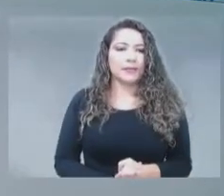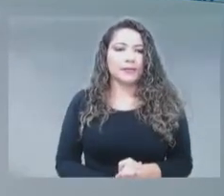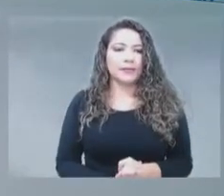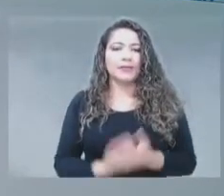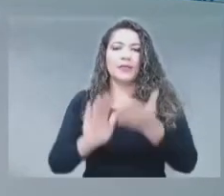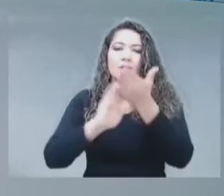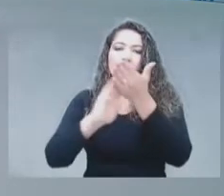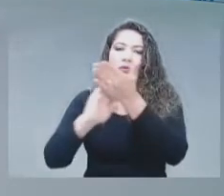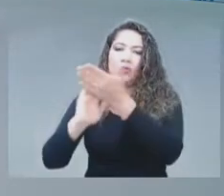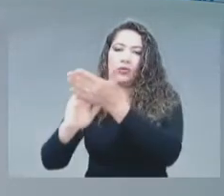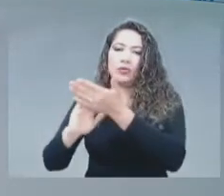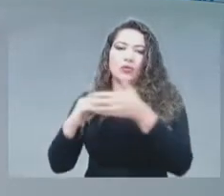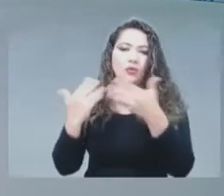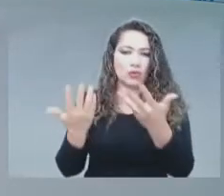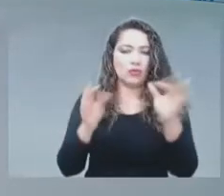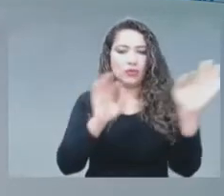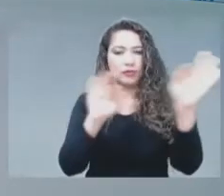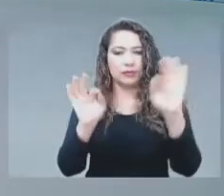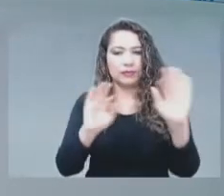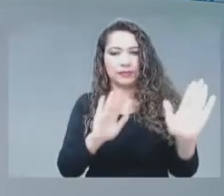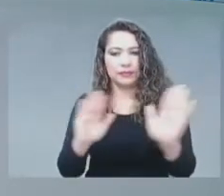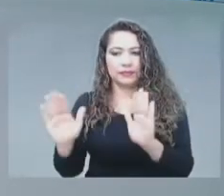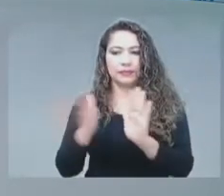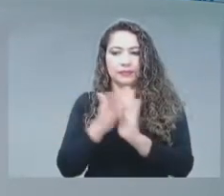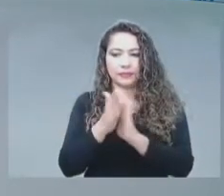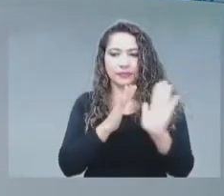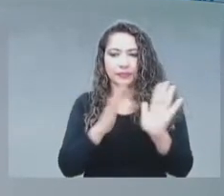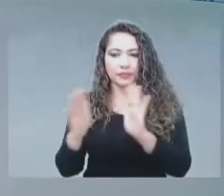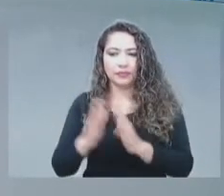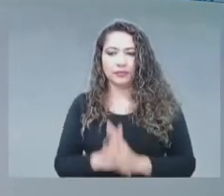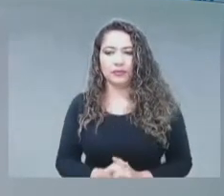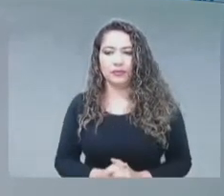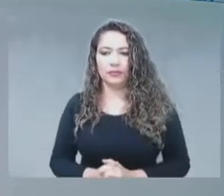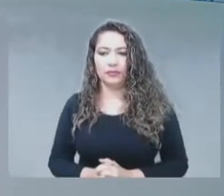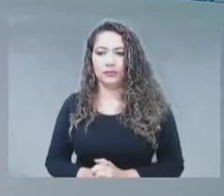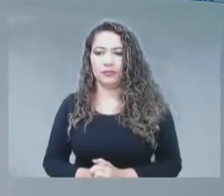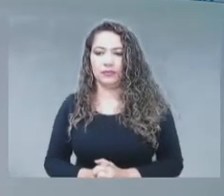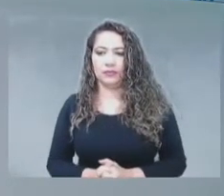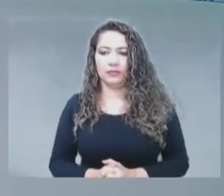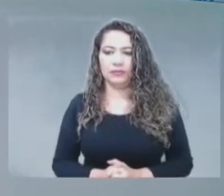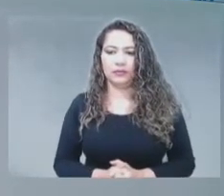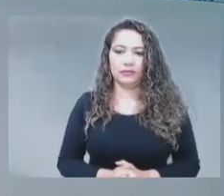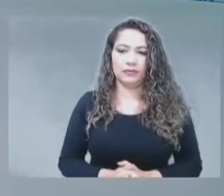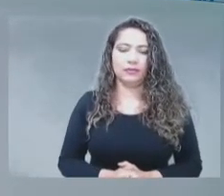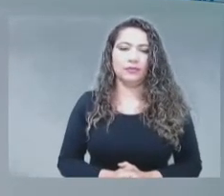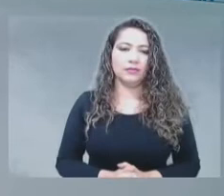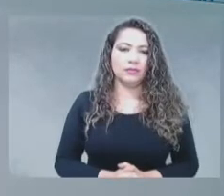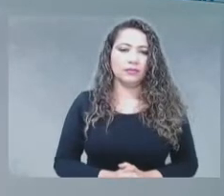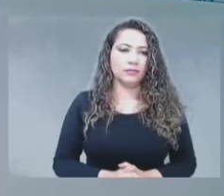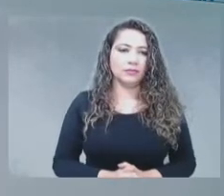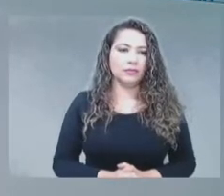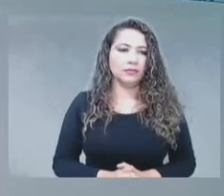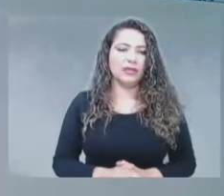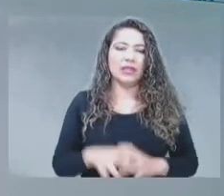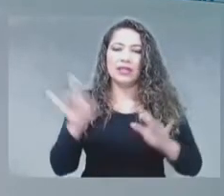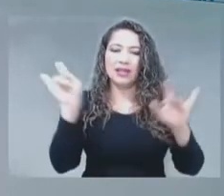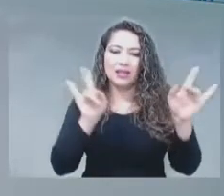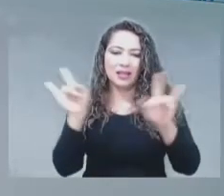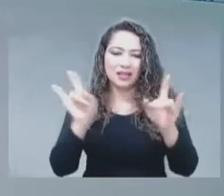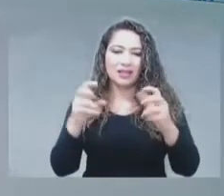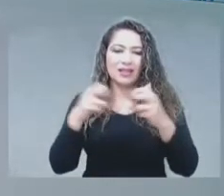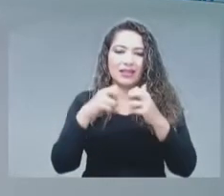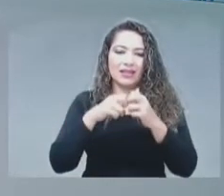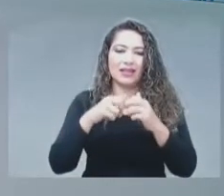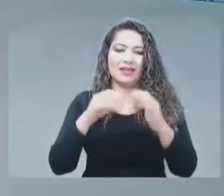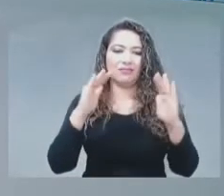se trata de unas soluciones que tienen bajo consumo de energía, o sea, es menos potencia, tiene una muy buena penetración porque